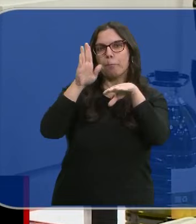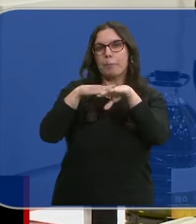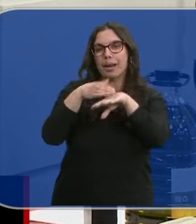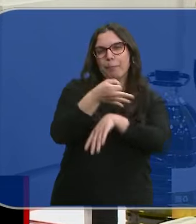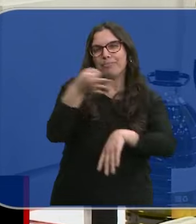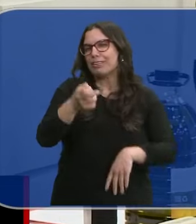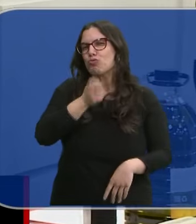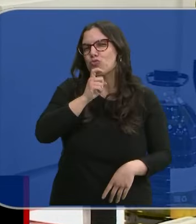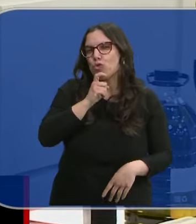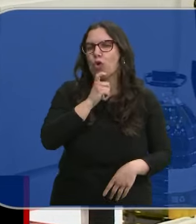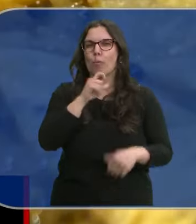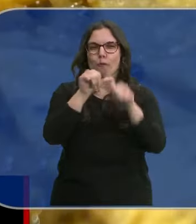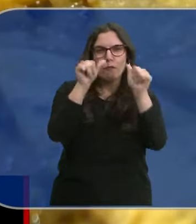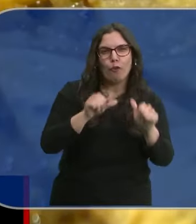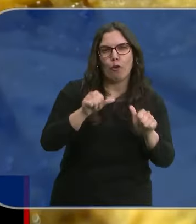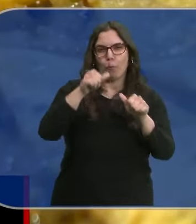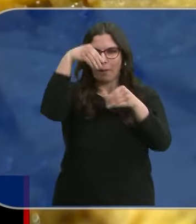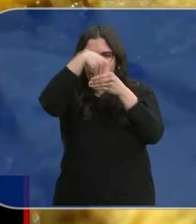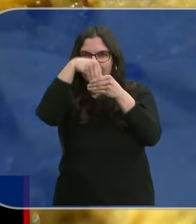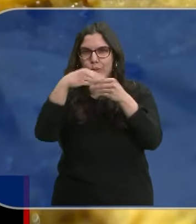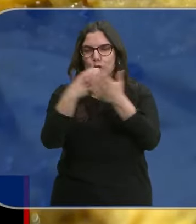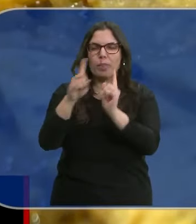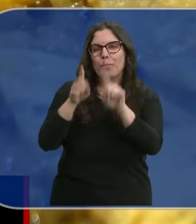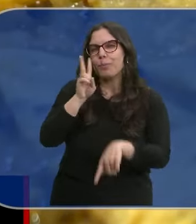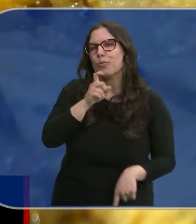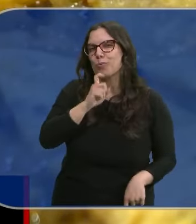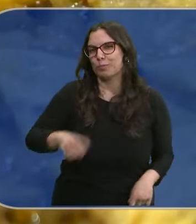que quede perfecta en fondo y forma. Lo vemos en unos minutos.